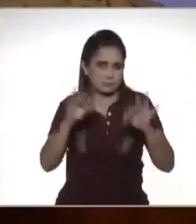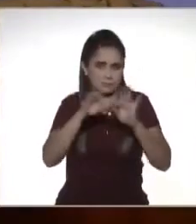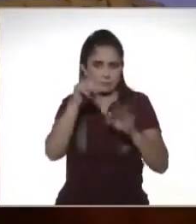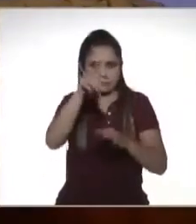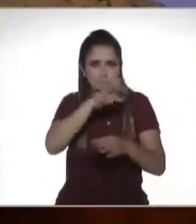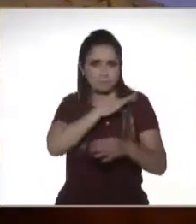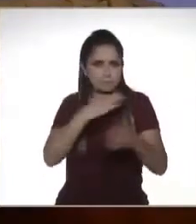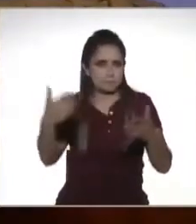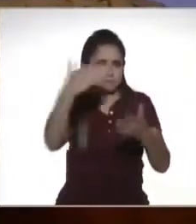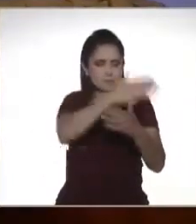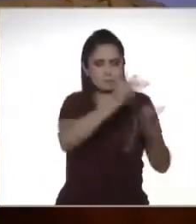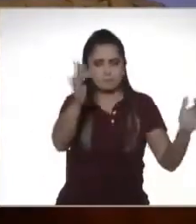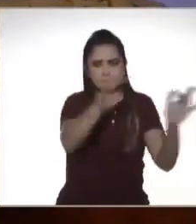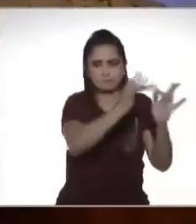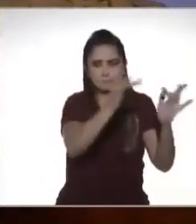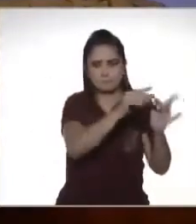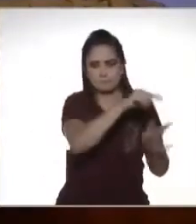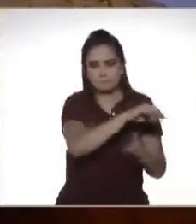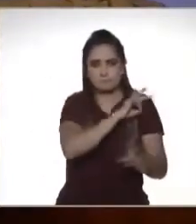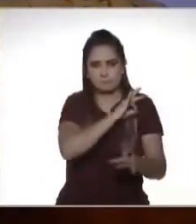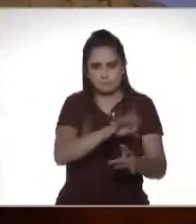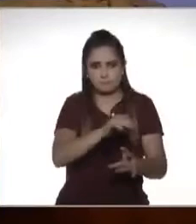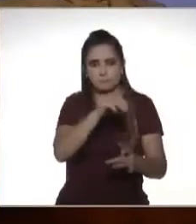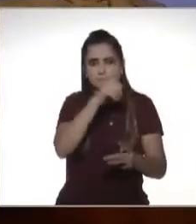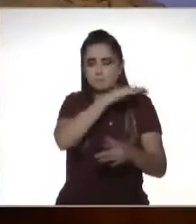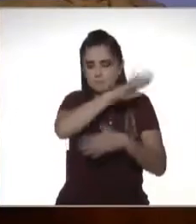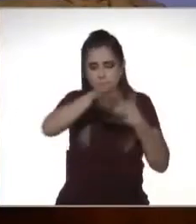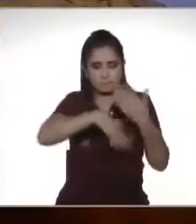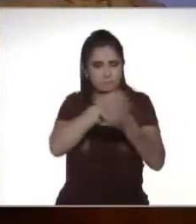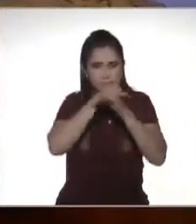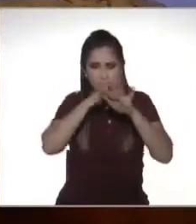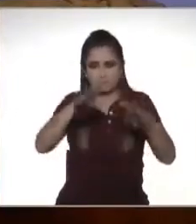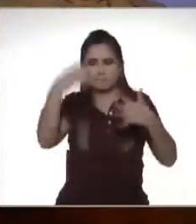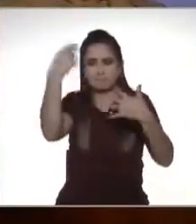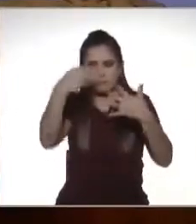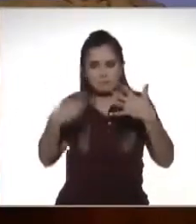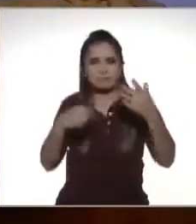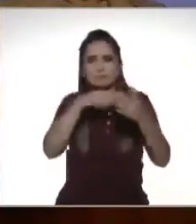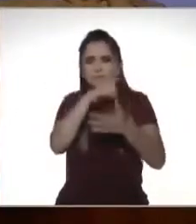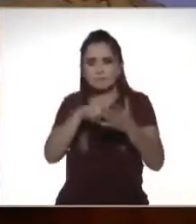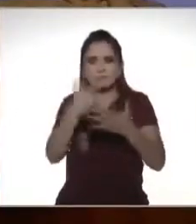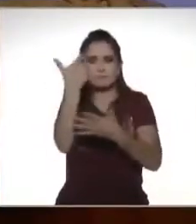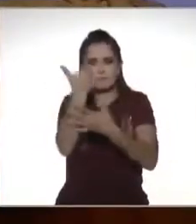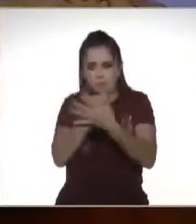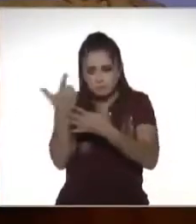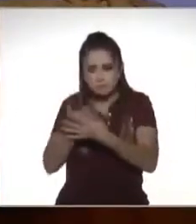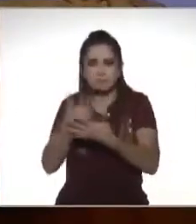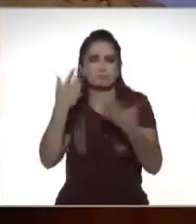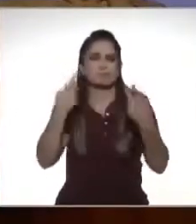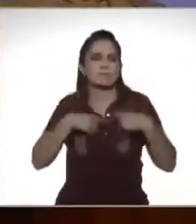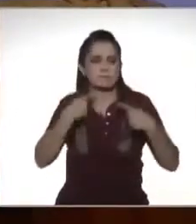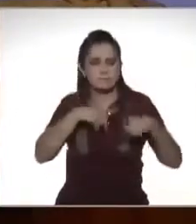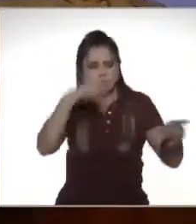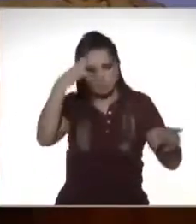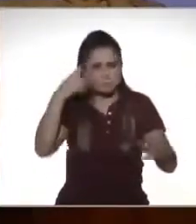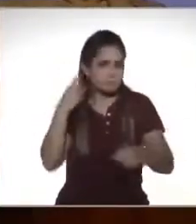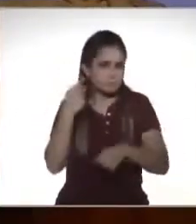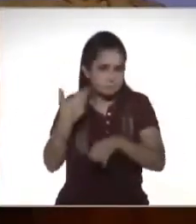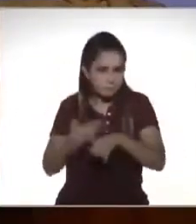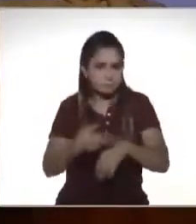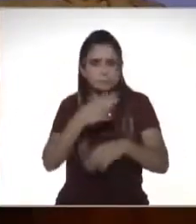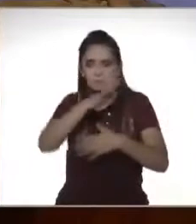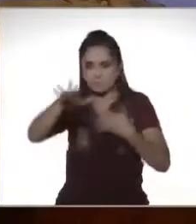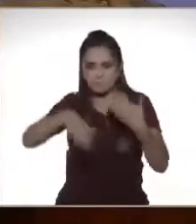todos nosotros así que pues toda la información recuerden que en las redes de diálogos de confianza van a encontrar para que puedan tener esta